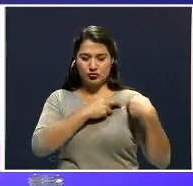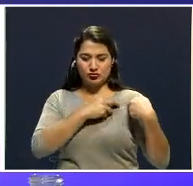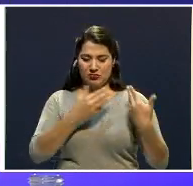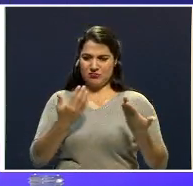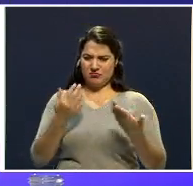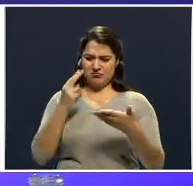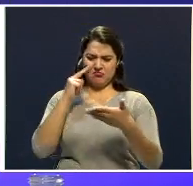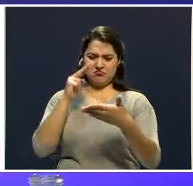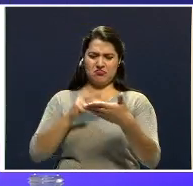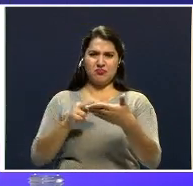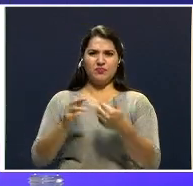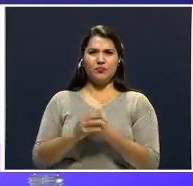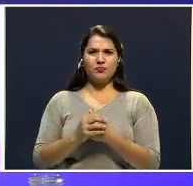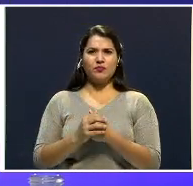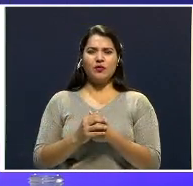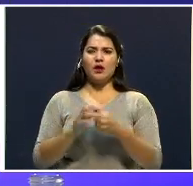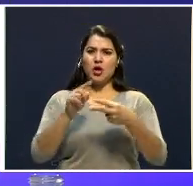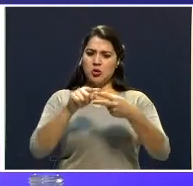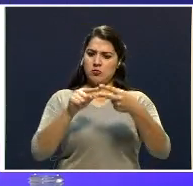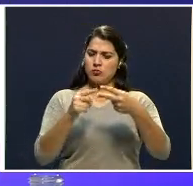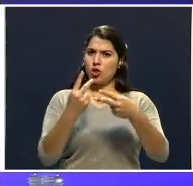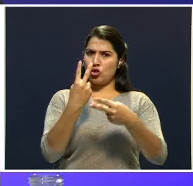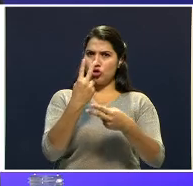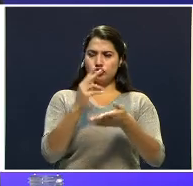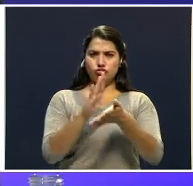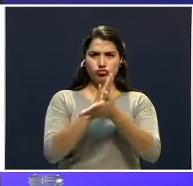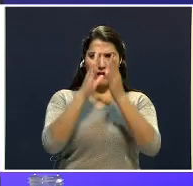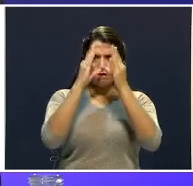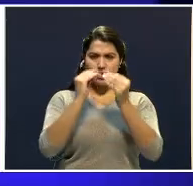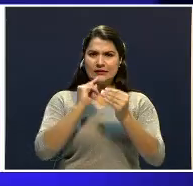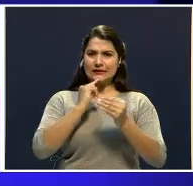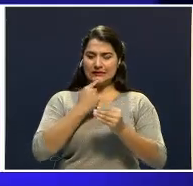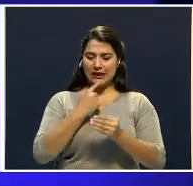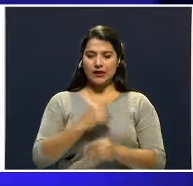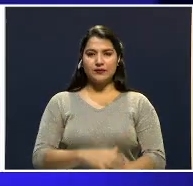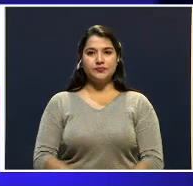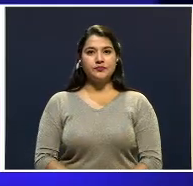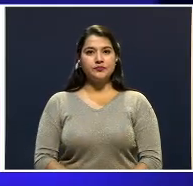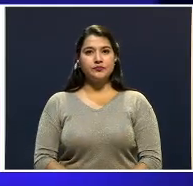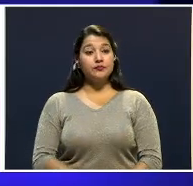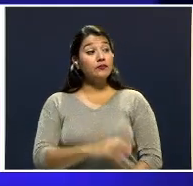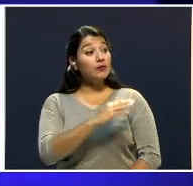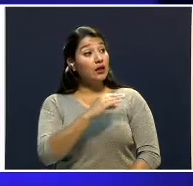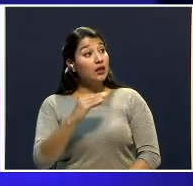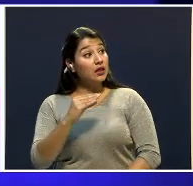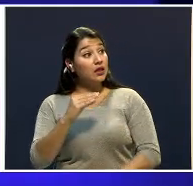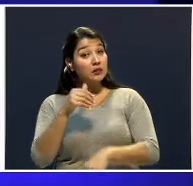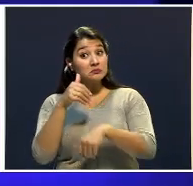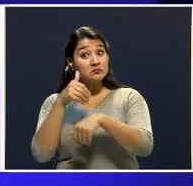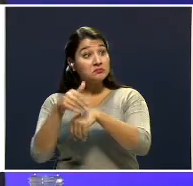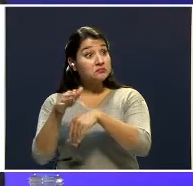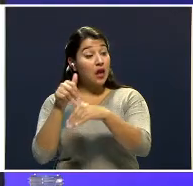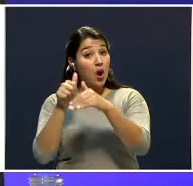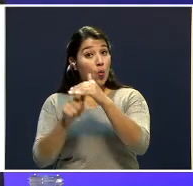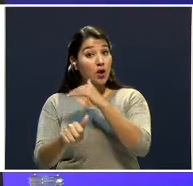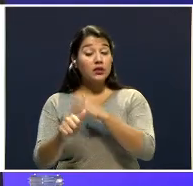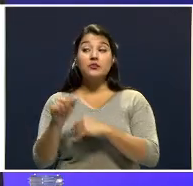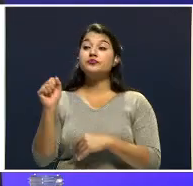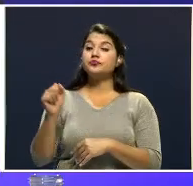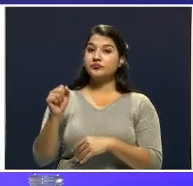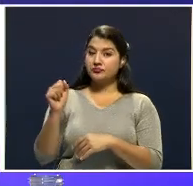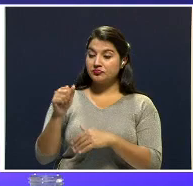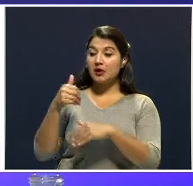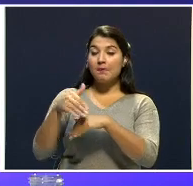los informes serios, con suficiente prueba. Y el caso se envía al archivo judicial. Al archivo judicial.